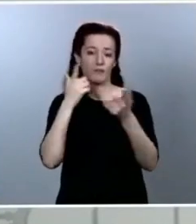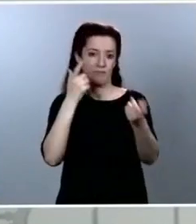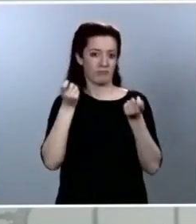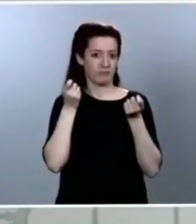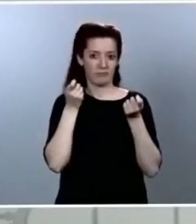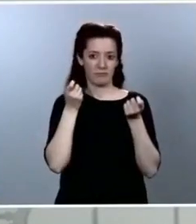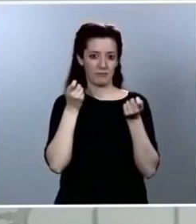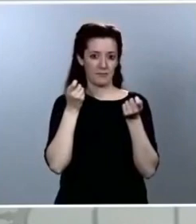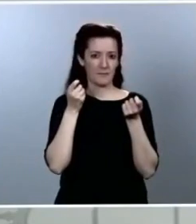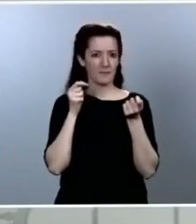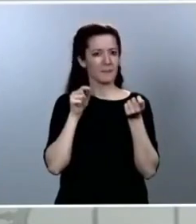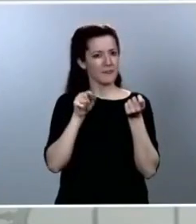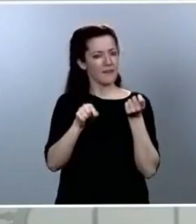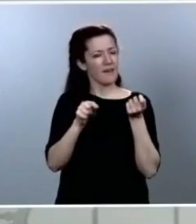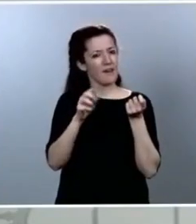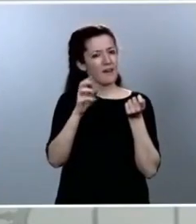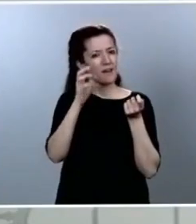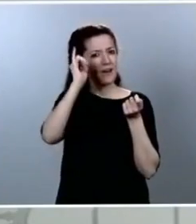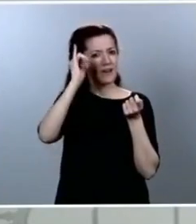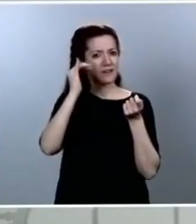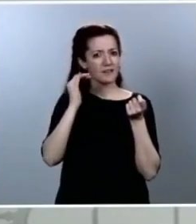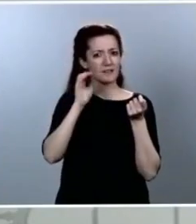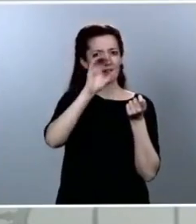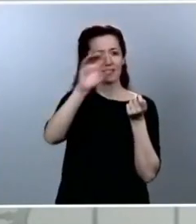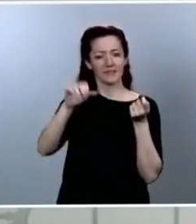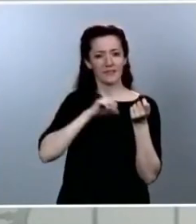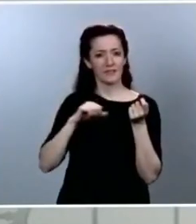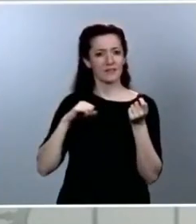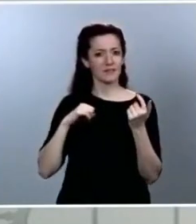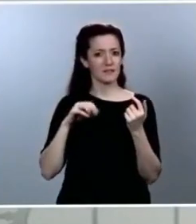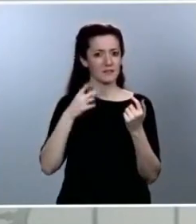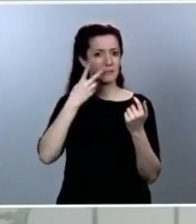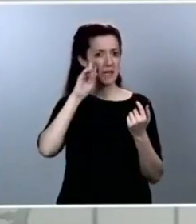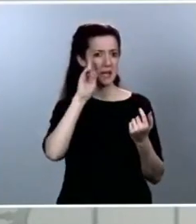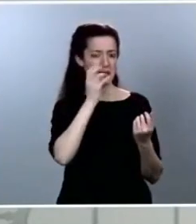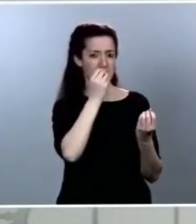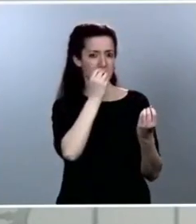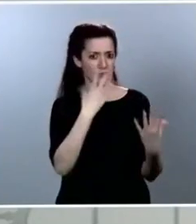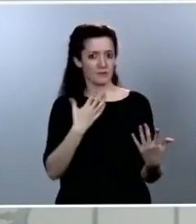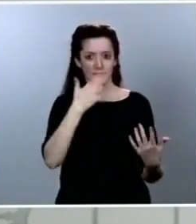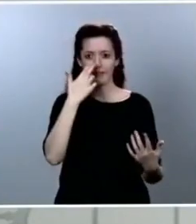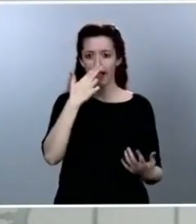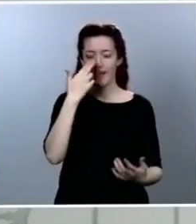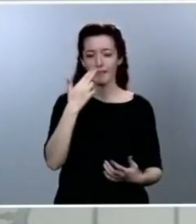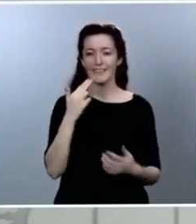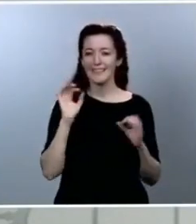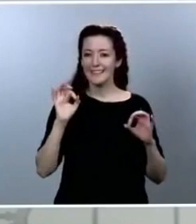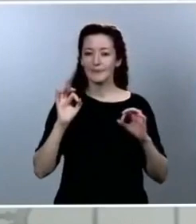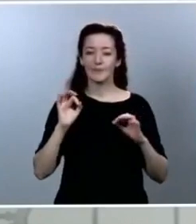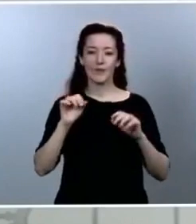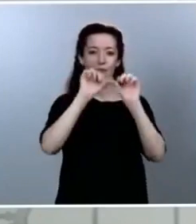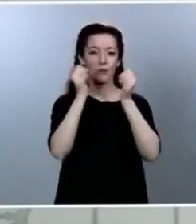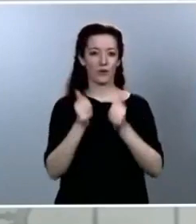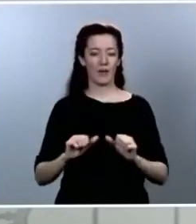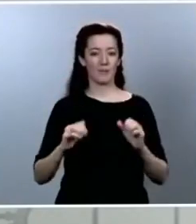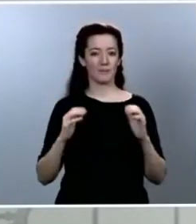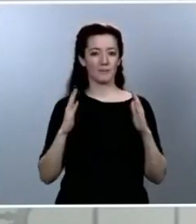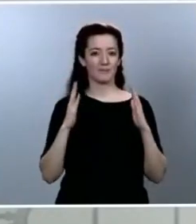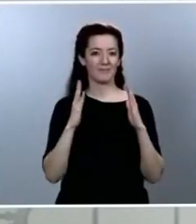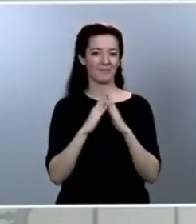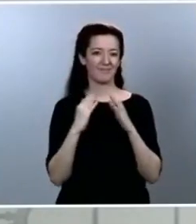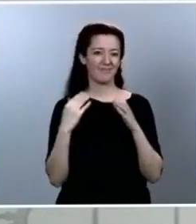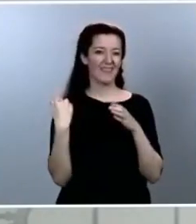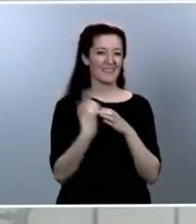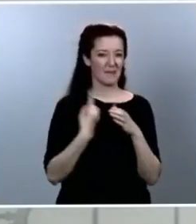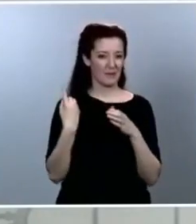desarrollando distintas comunidades autónomas en relación con mecanismos de aislamiento. Por ejemplo, los hoteles hospitalarios. Y por